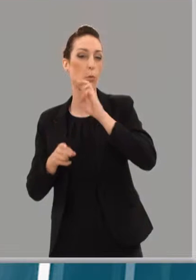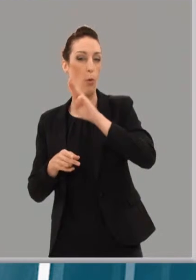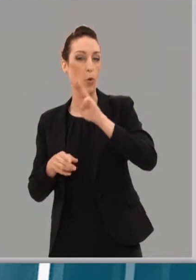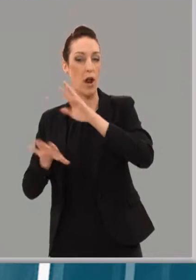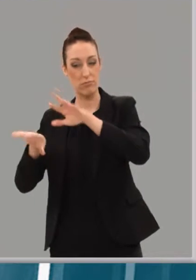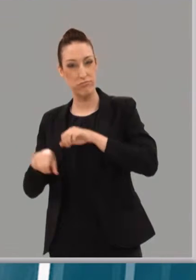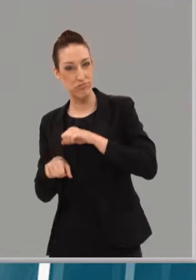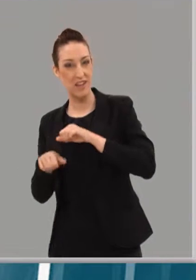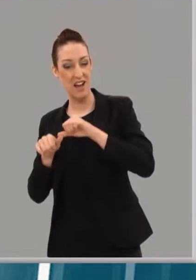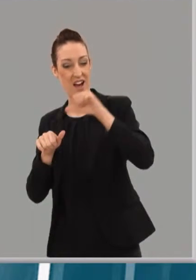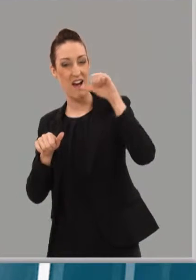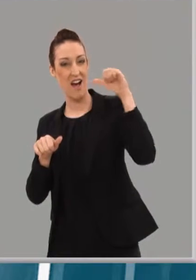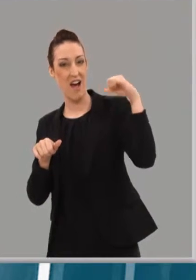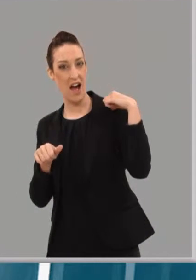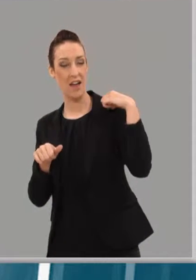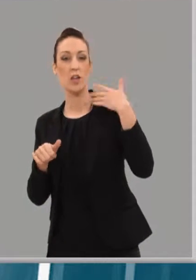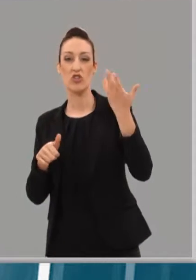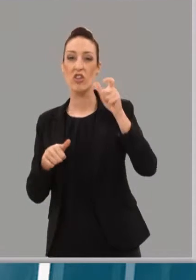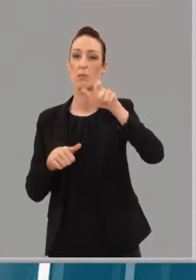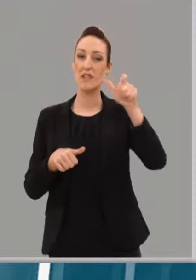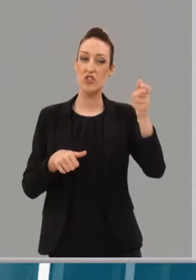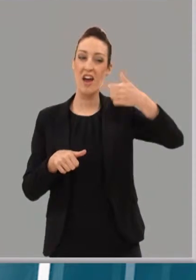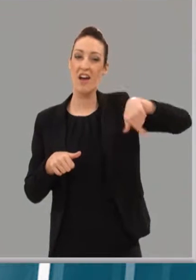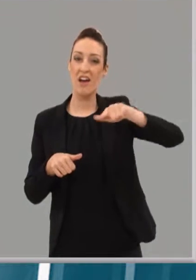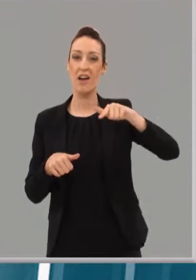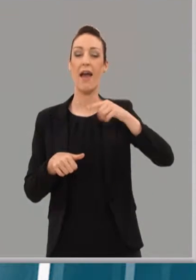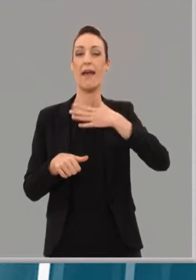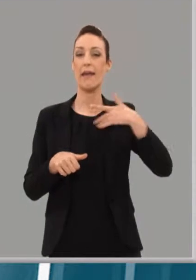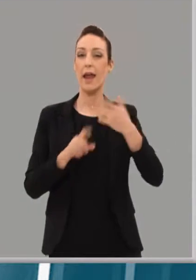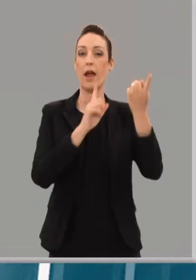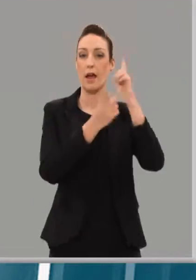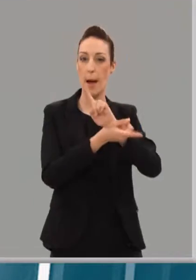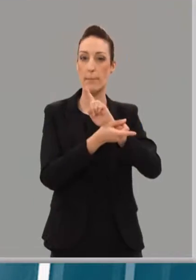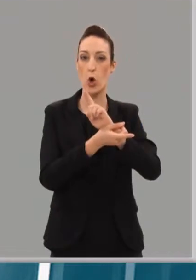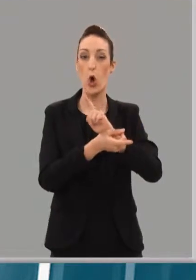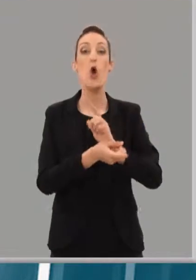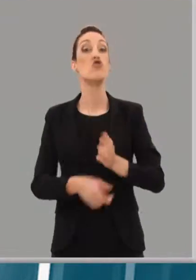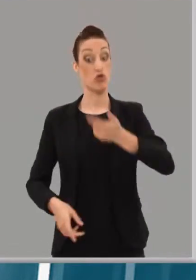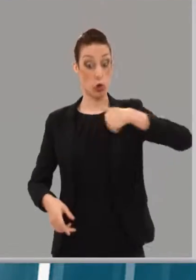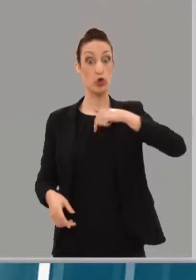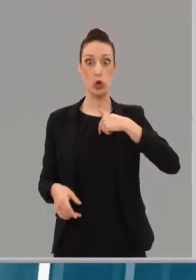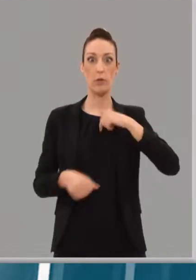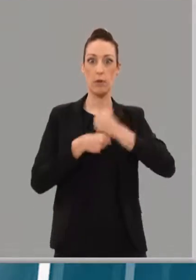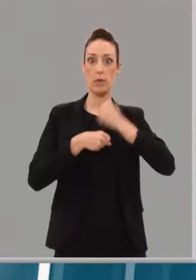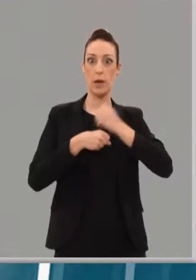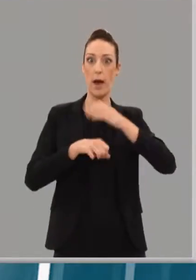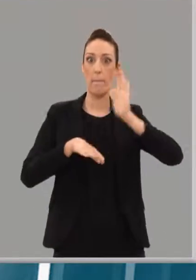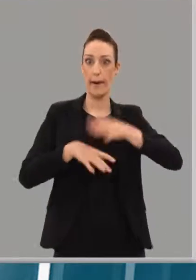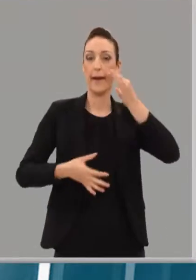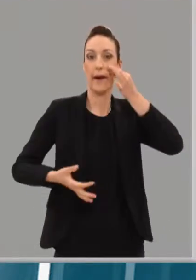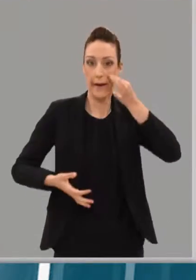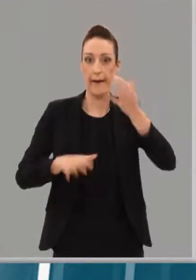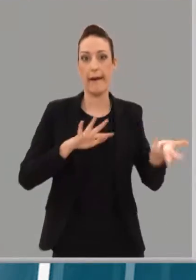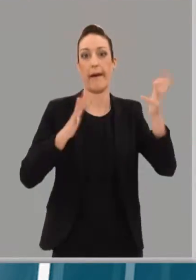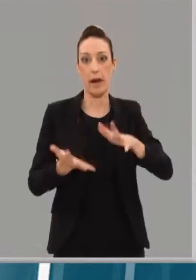voluntad de cambio, creo que eso es lo que los logroñeses y logroñesas quieren. Nosotros vamos a trabajar para que eso sea realidad. Ahora dicen que es tiempo de